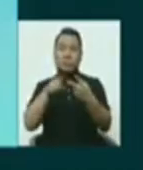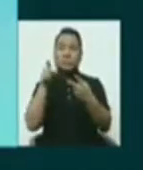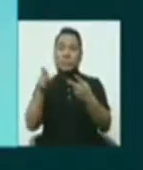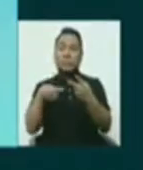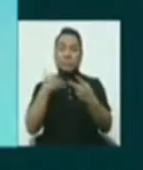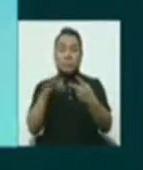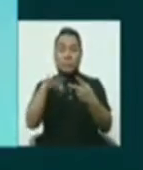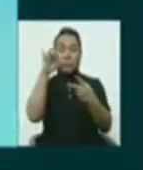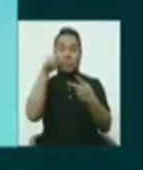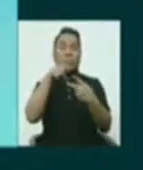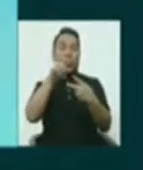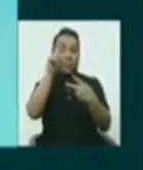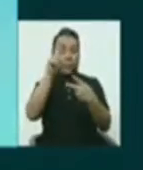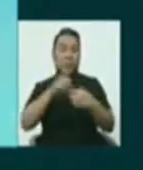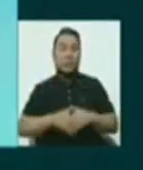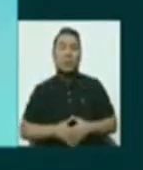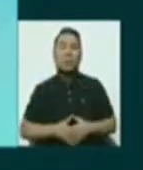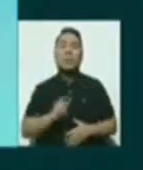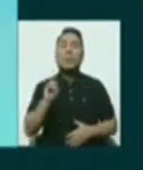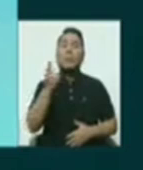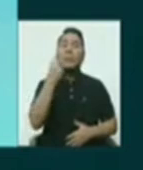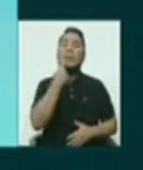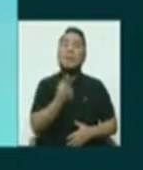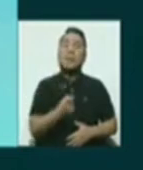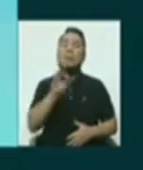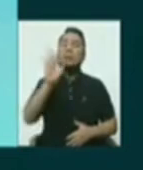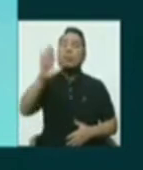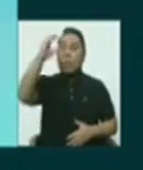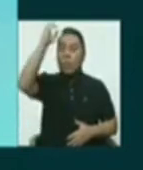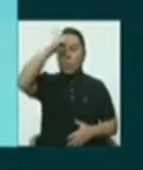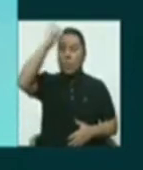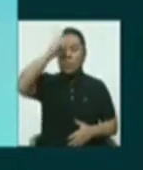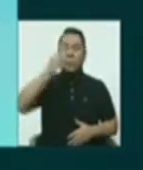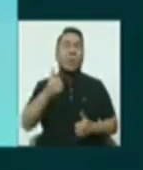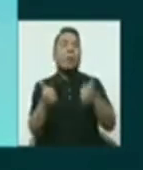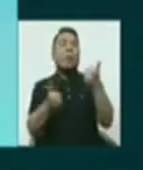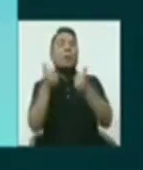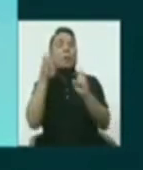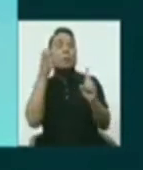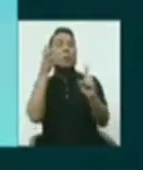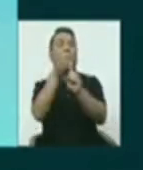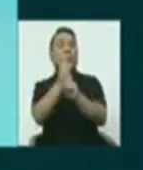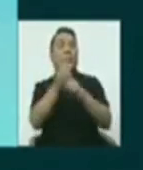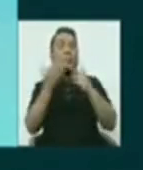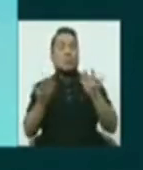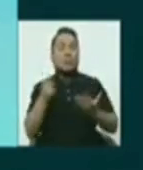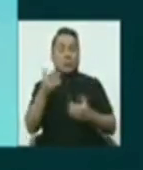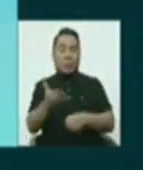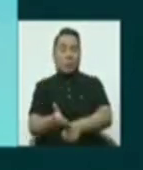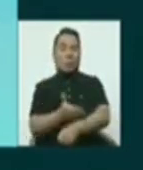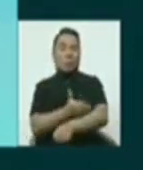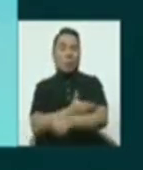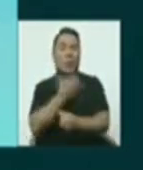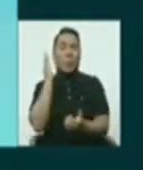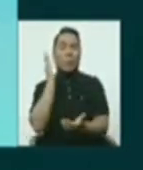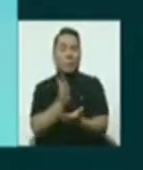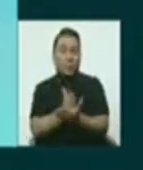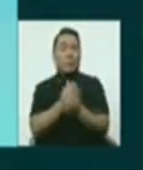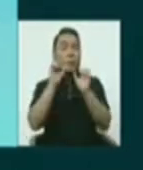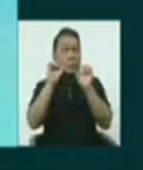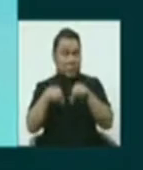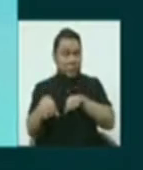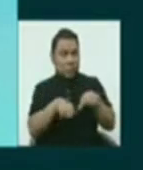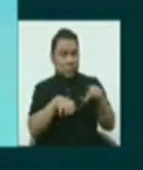podrá elegir una. La primera dice, en su opinión, ¿cómo lograríamos que un proceso penal se cumplan